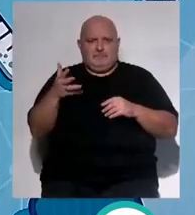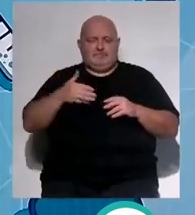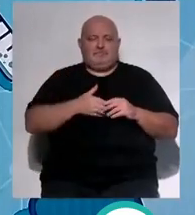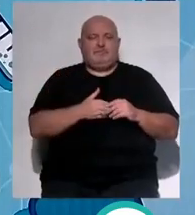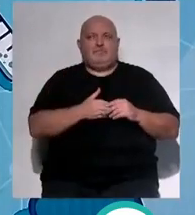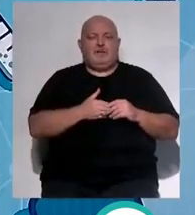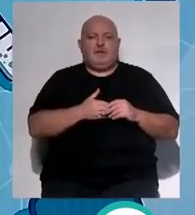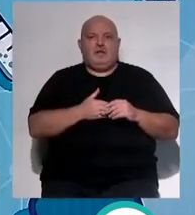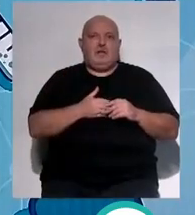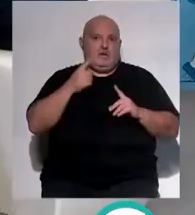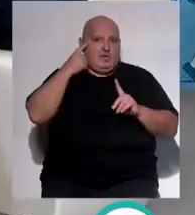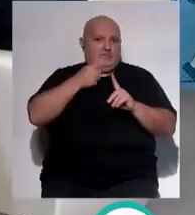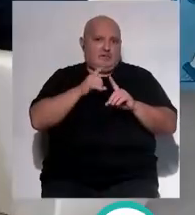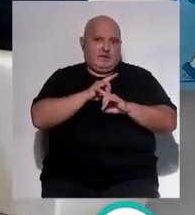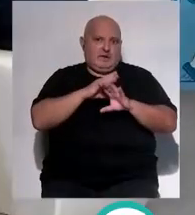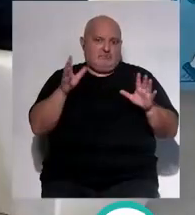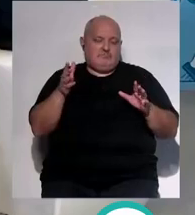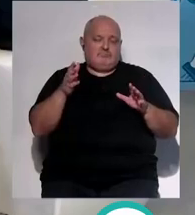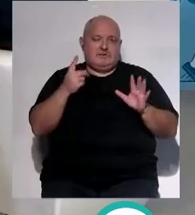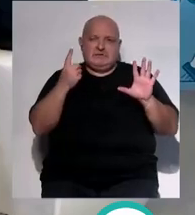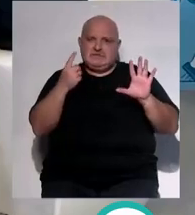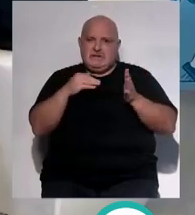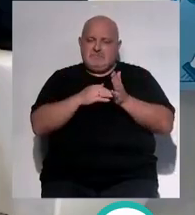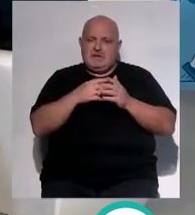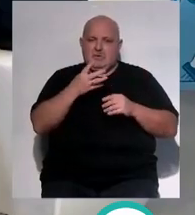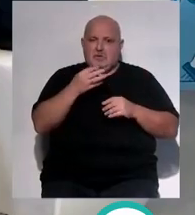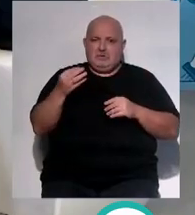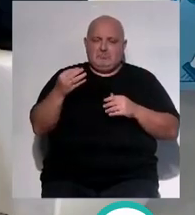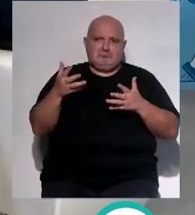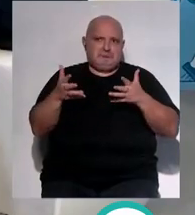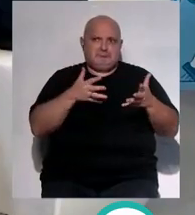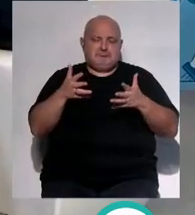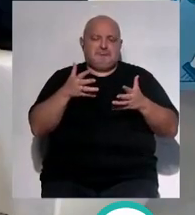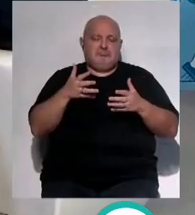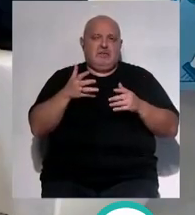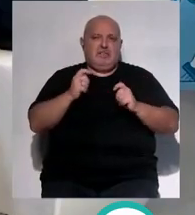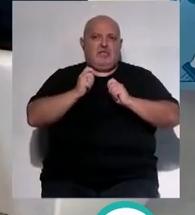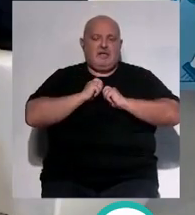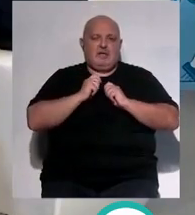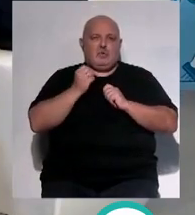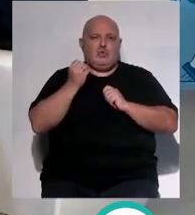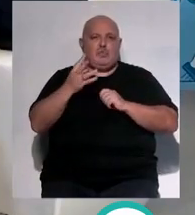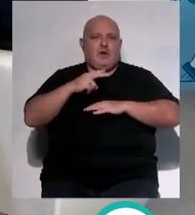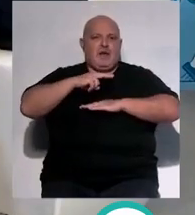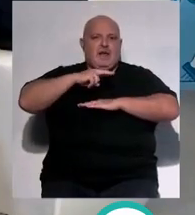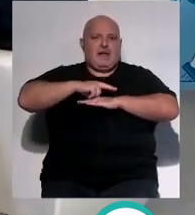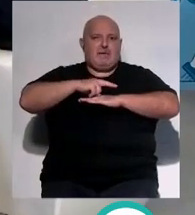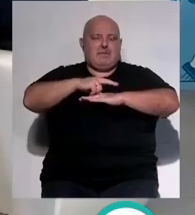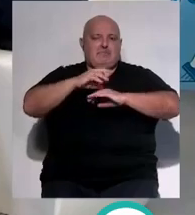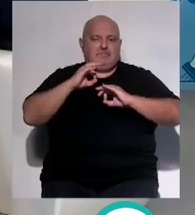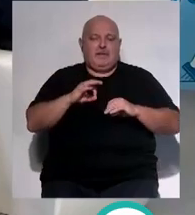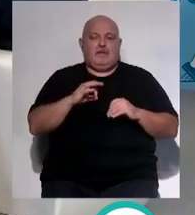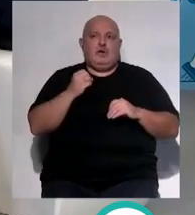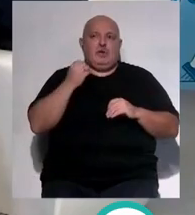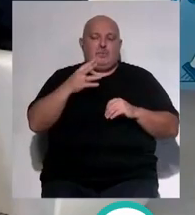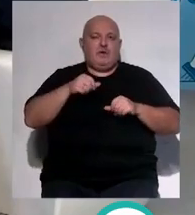y nos planteamos un objetivo razonable de unos 6.000 metros cuadrados que nos permitan tener el número de camas que necesitamos